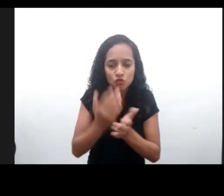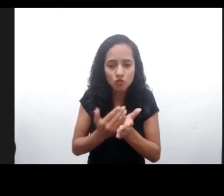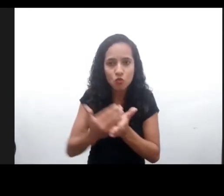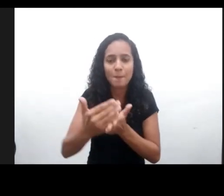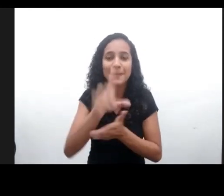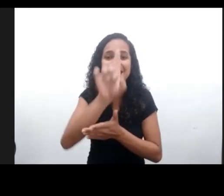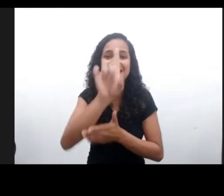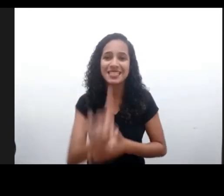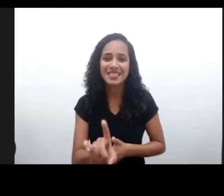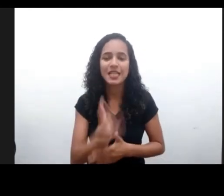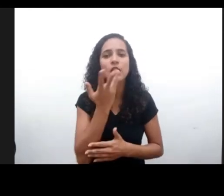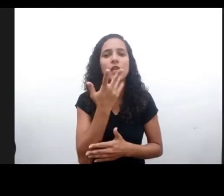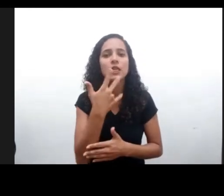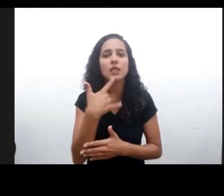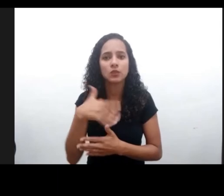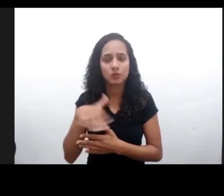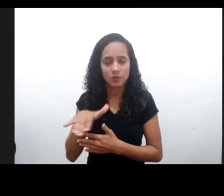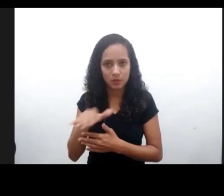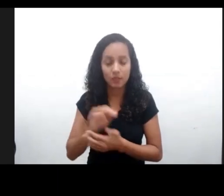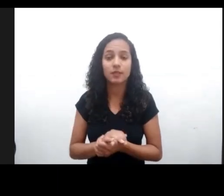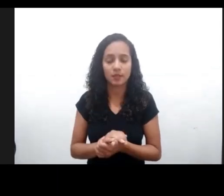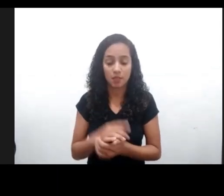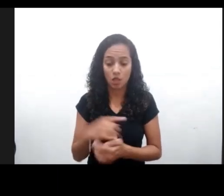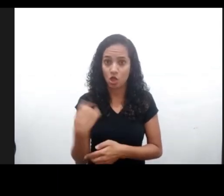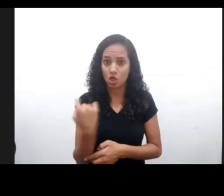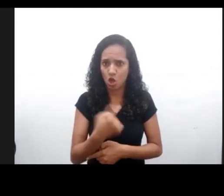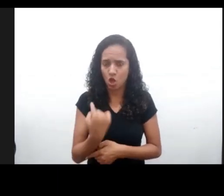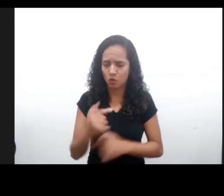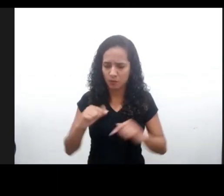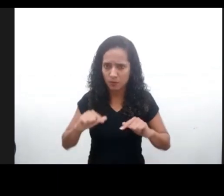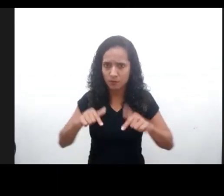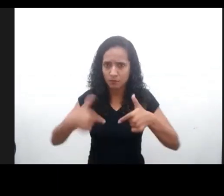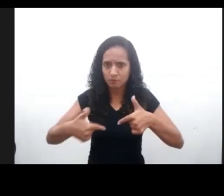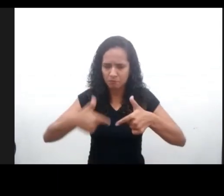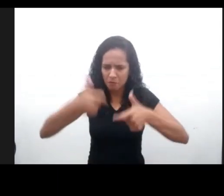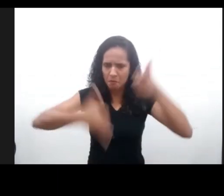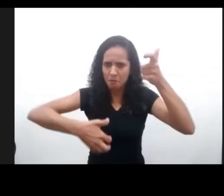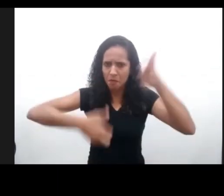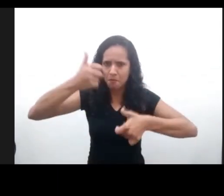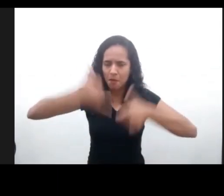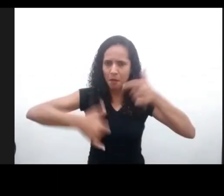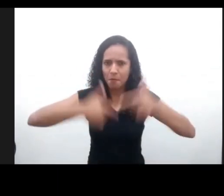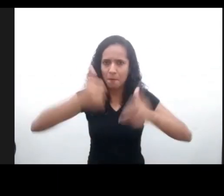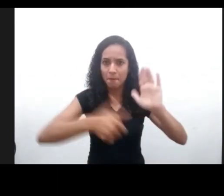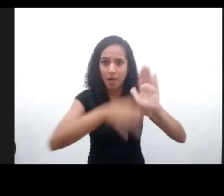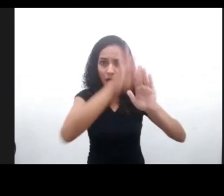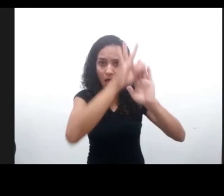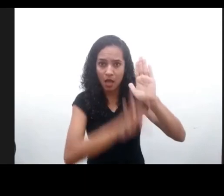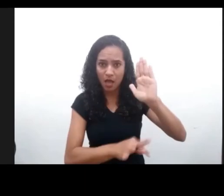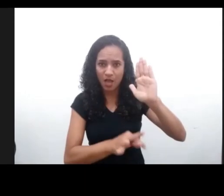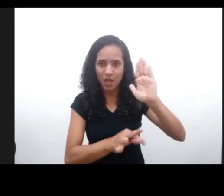Nosotros hemos trabajado la observación general tratando de verlo desde una